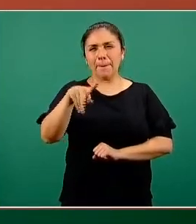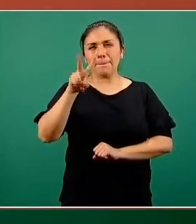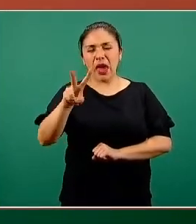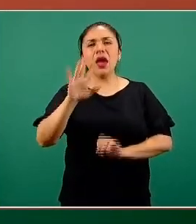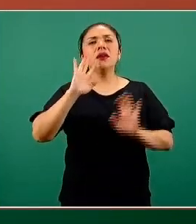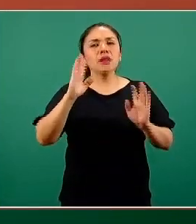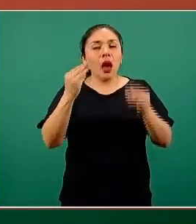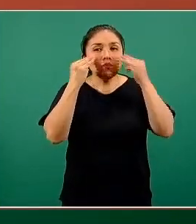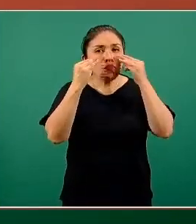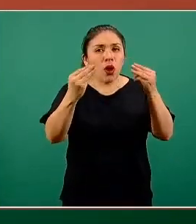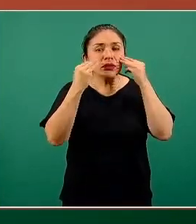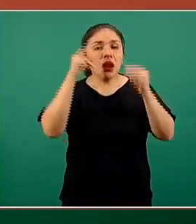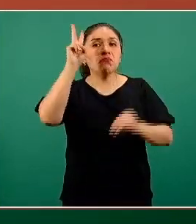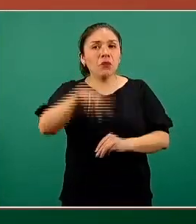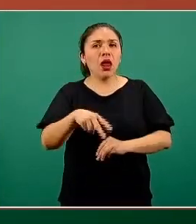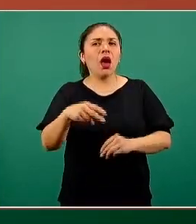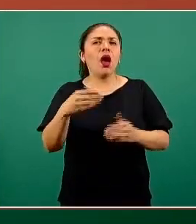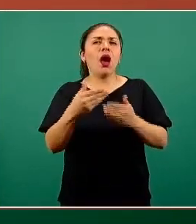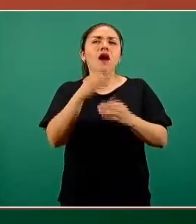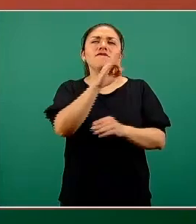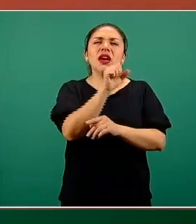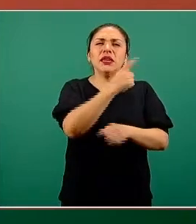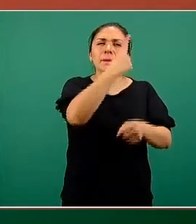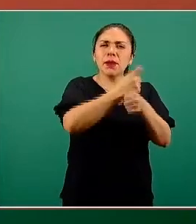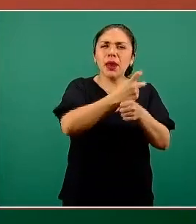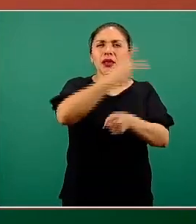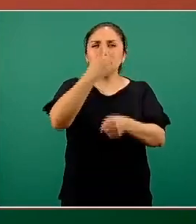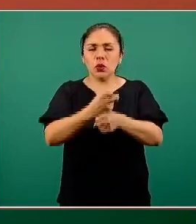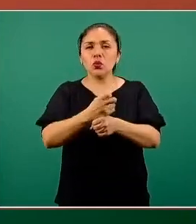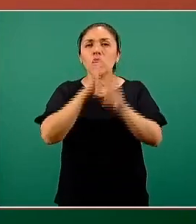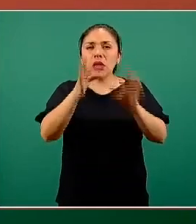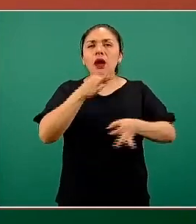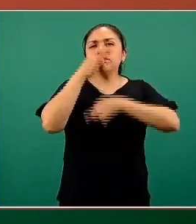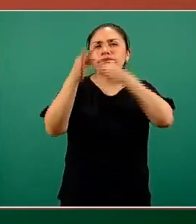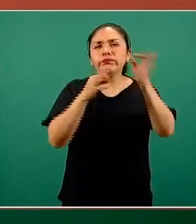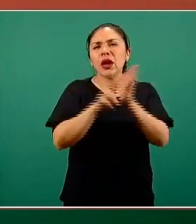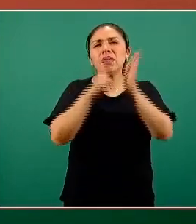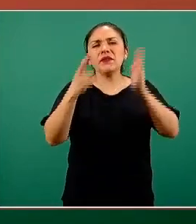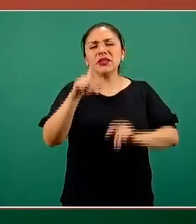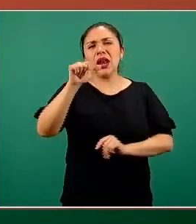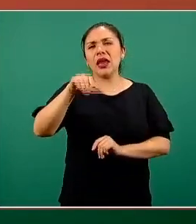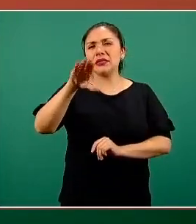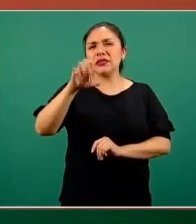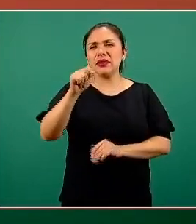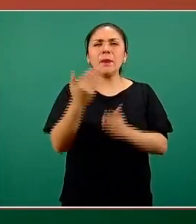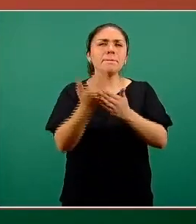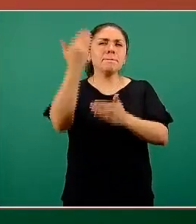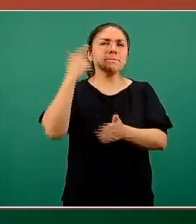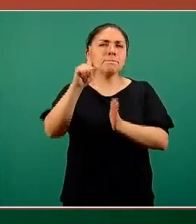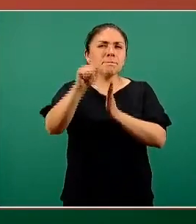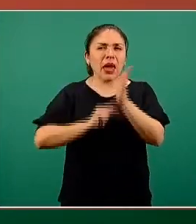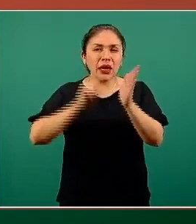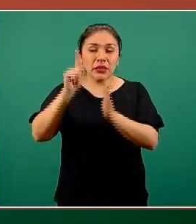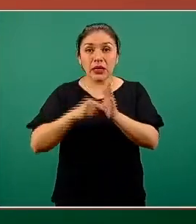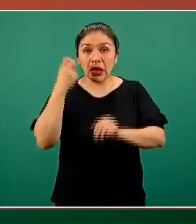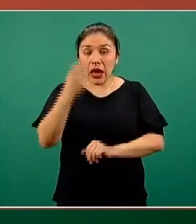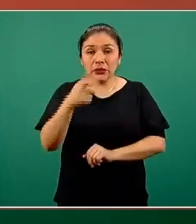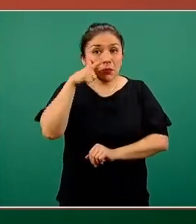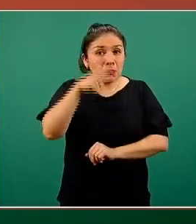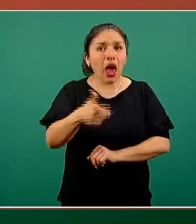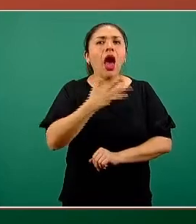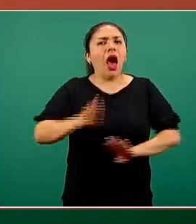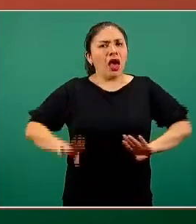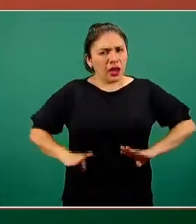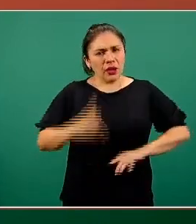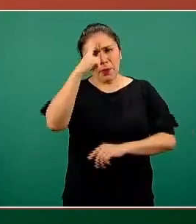demostrado en ensayos fase 1 y 2, que fueron publicados en la revista Lancet hace varios meses, que tienen condiciones